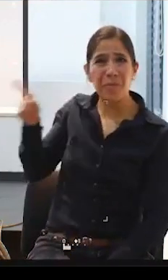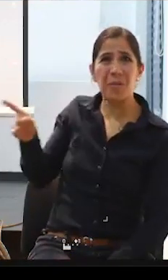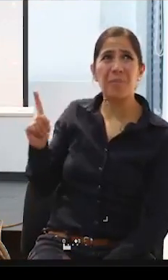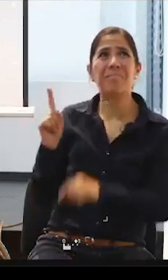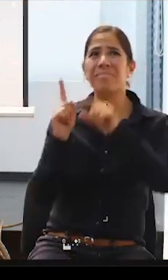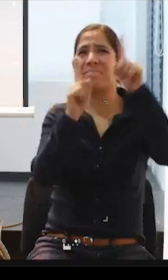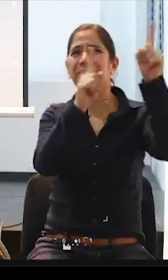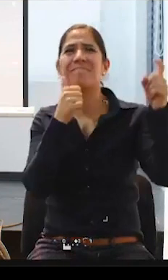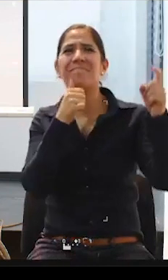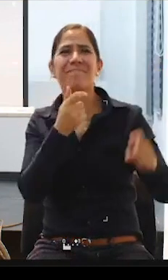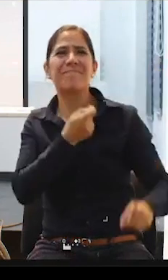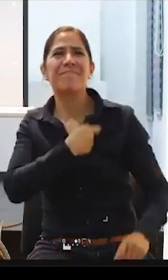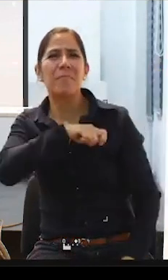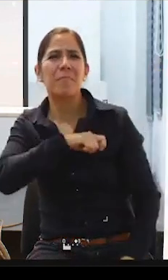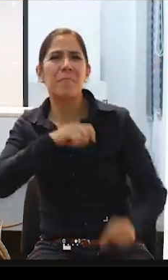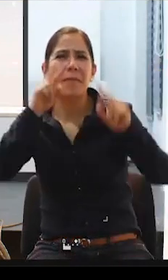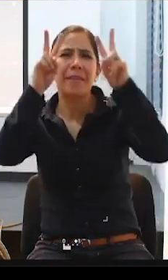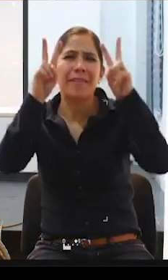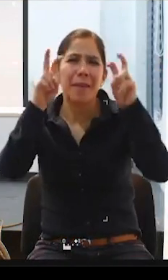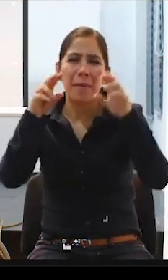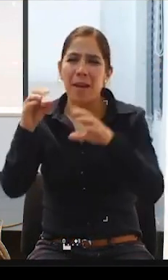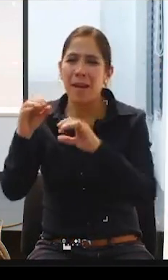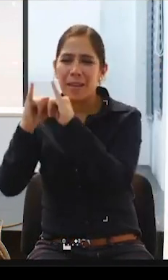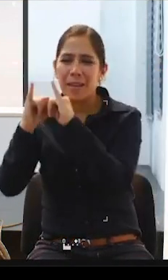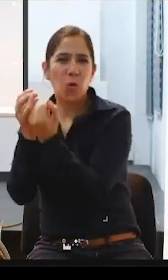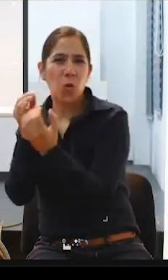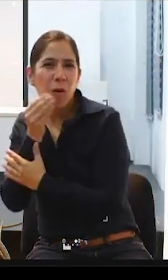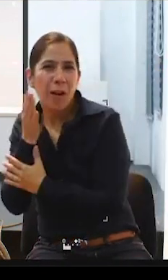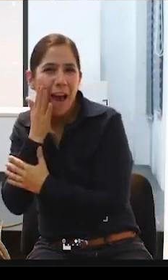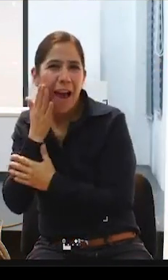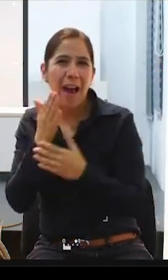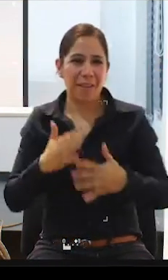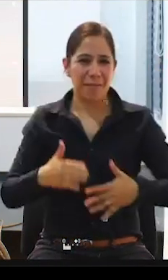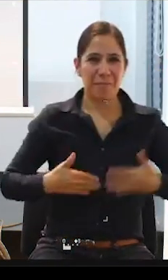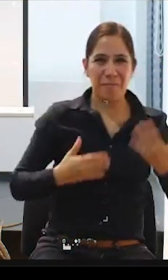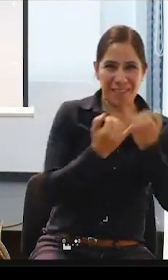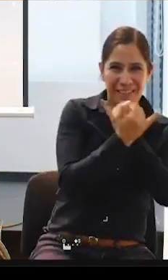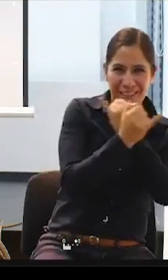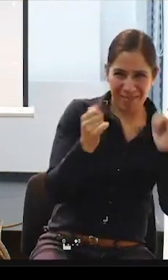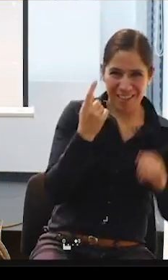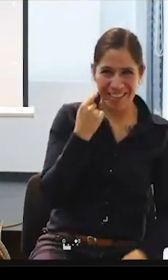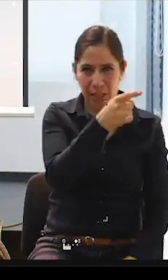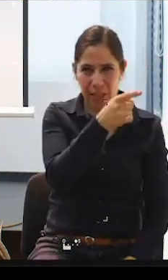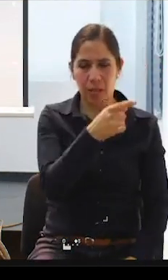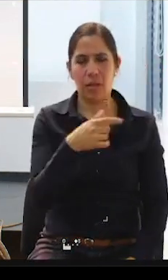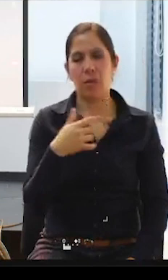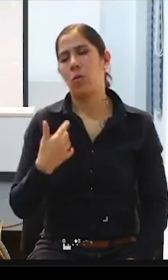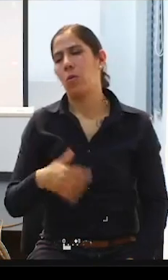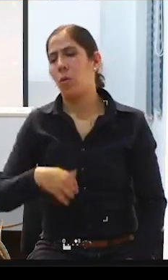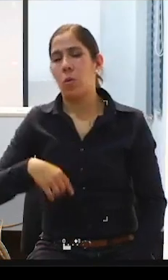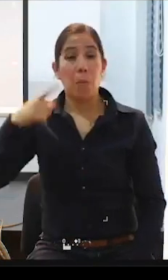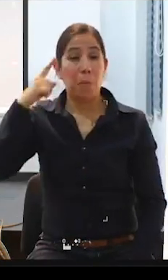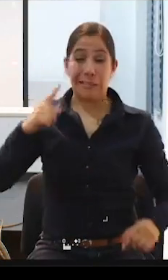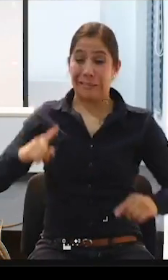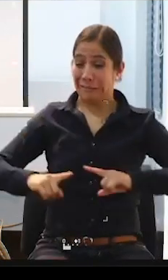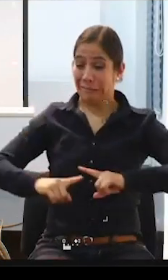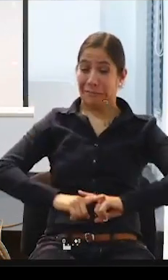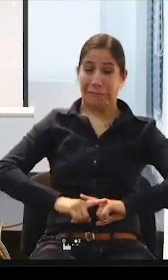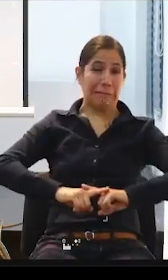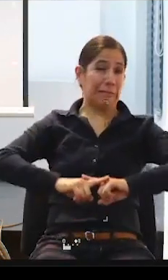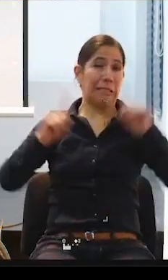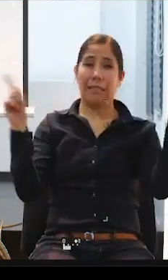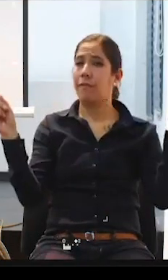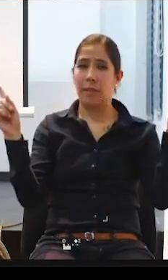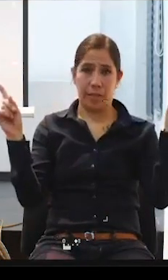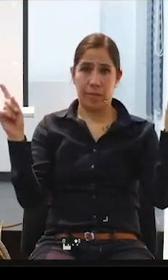Margarita anteriormente, yo pienso que es el cambio es abismal, ¿verdad? Lo que hay que hacer en los estados, en los estados